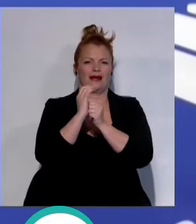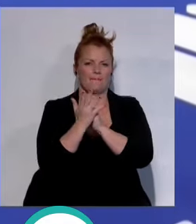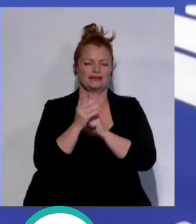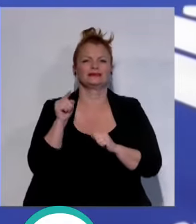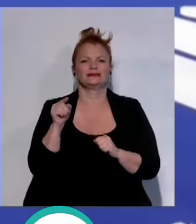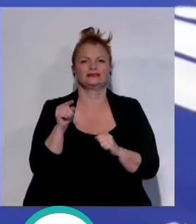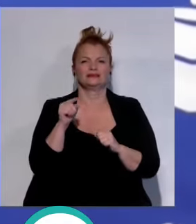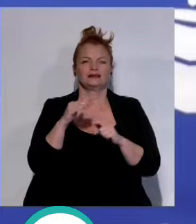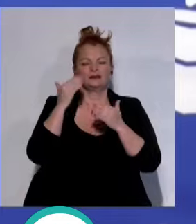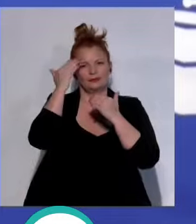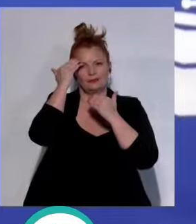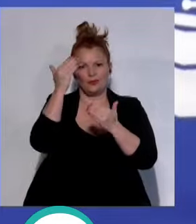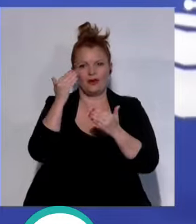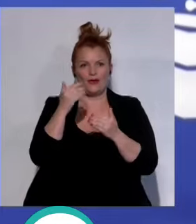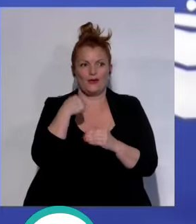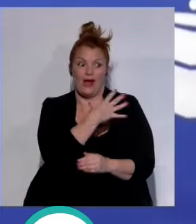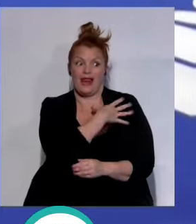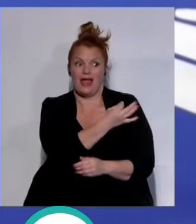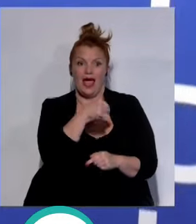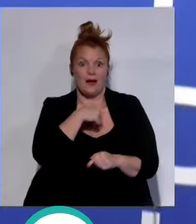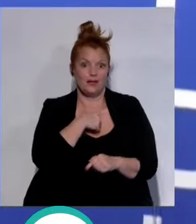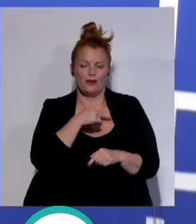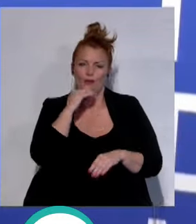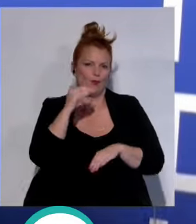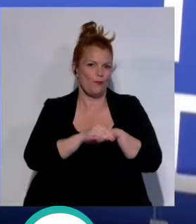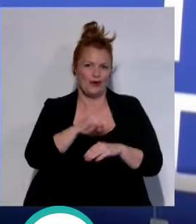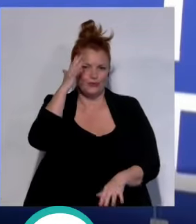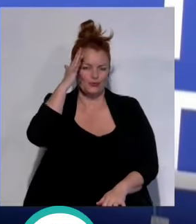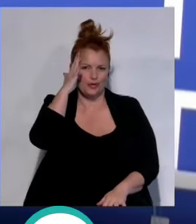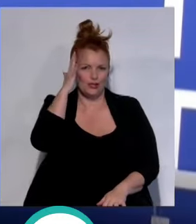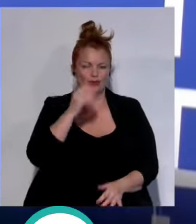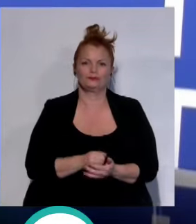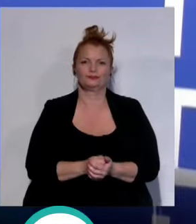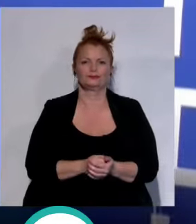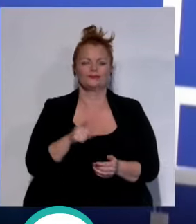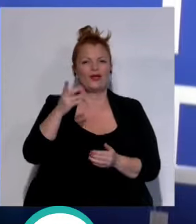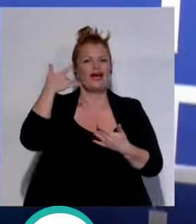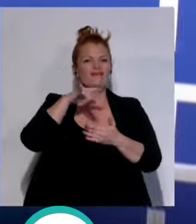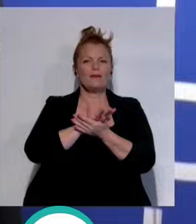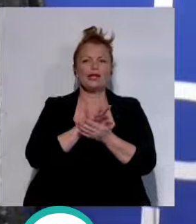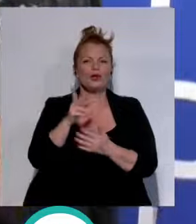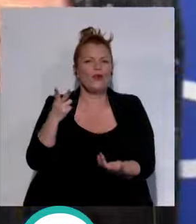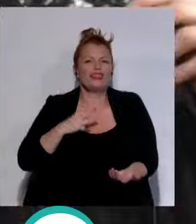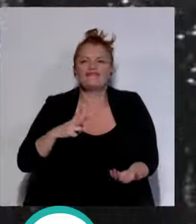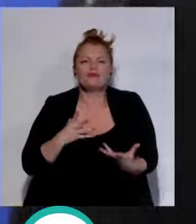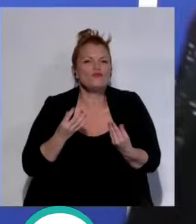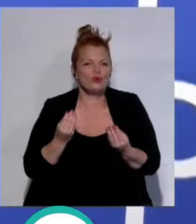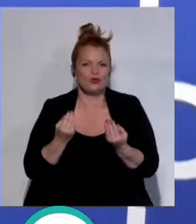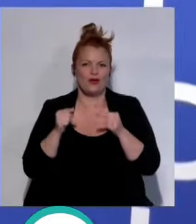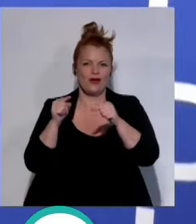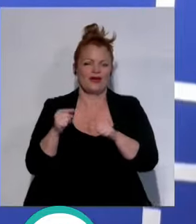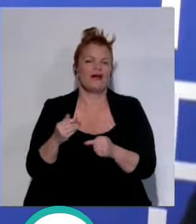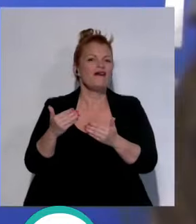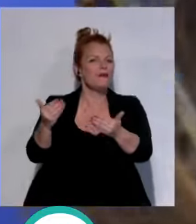homenajearlo es un sueño cumplido, la verdad. Esto es inmortal y más en el flamenco lo debemos tanto y que viva